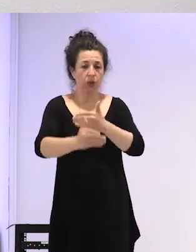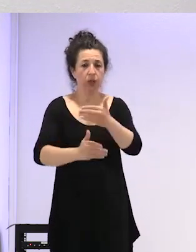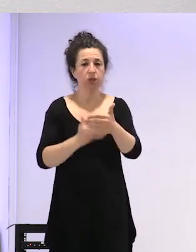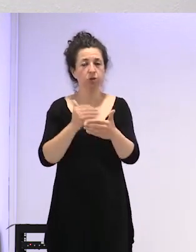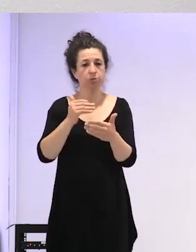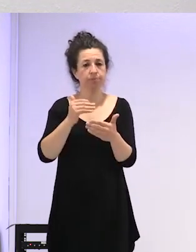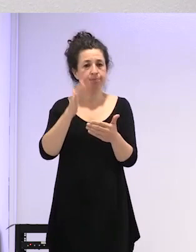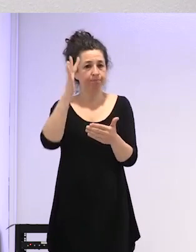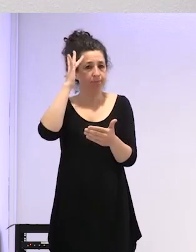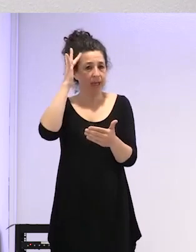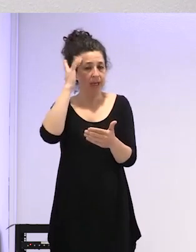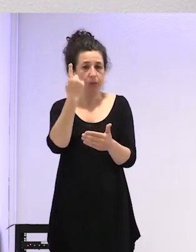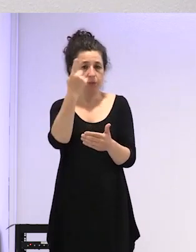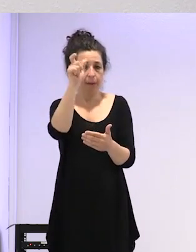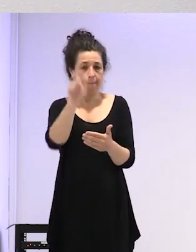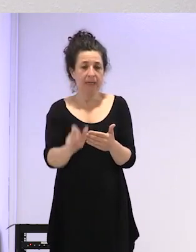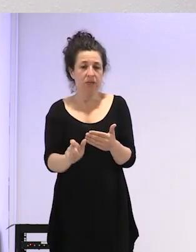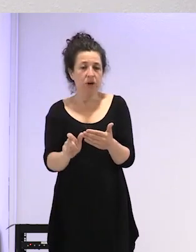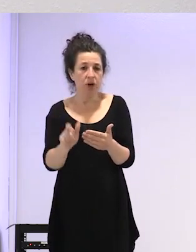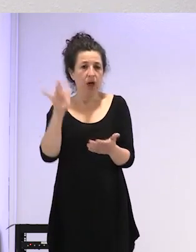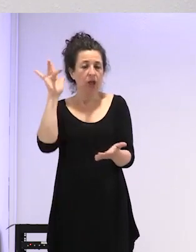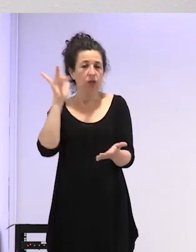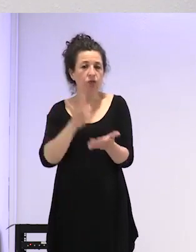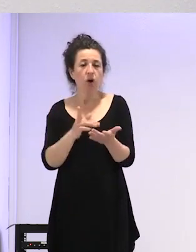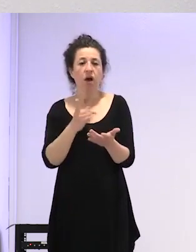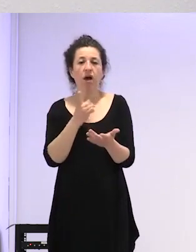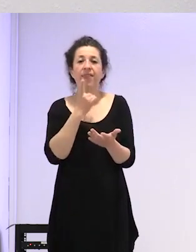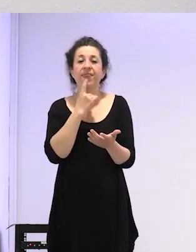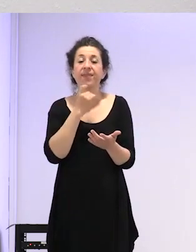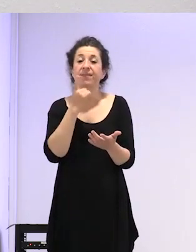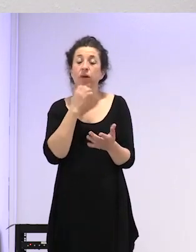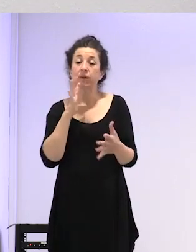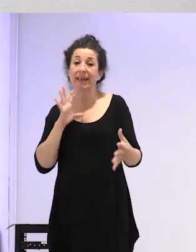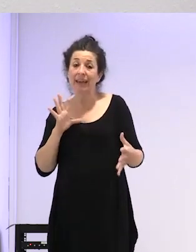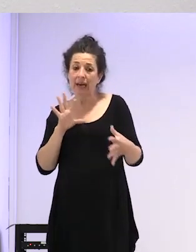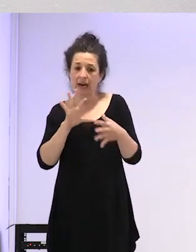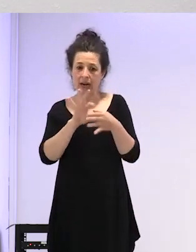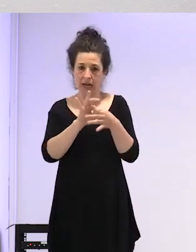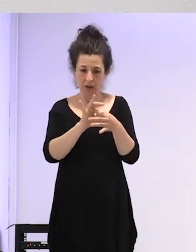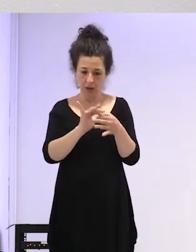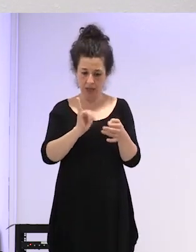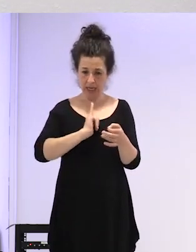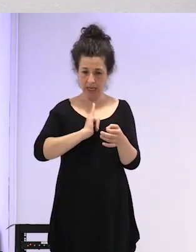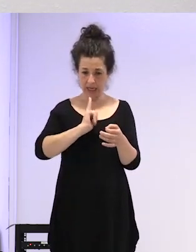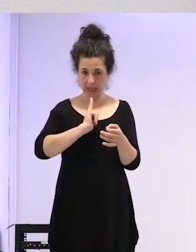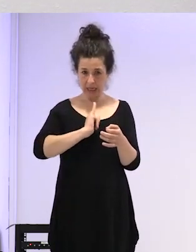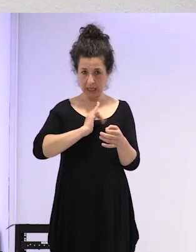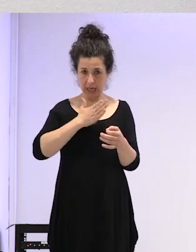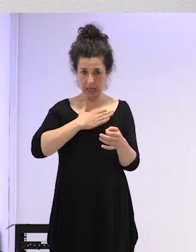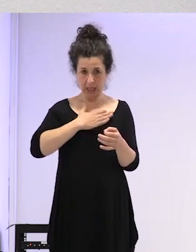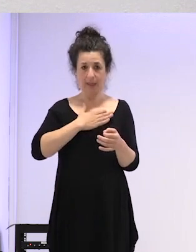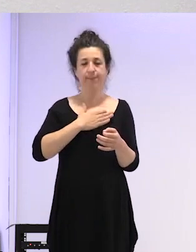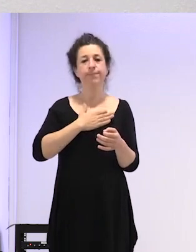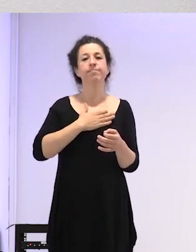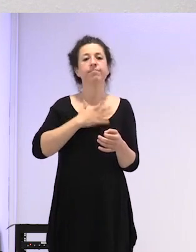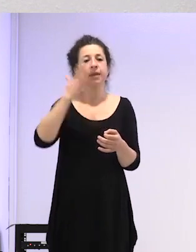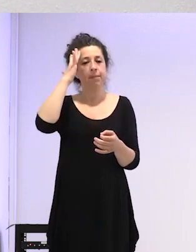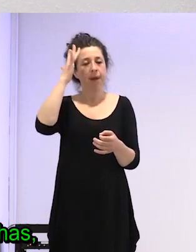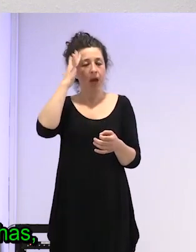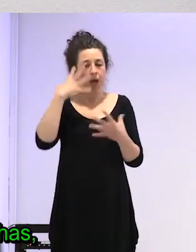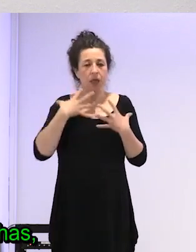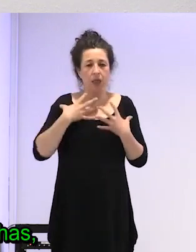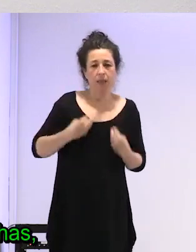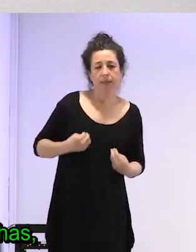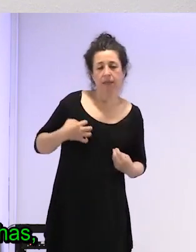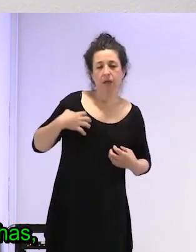una persona tiene una dificultad relacionada con su identidad por ejemplo depresiones